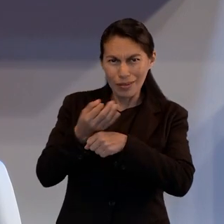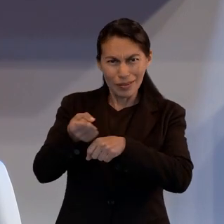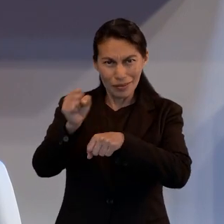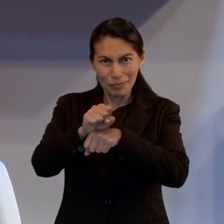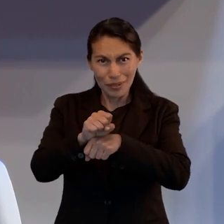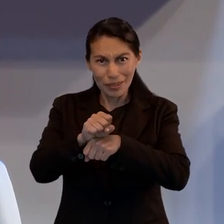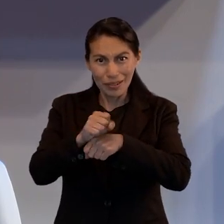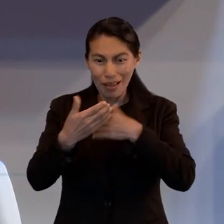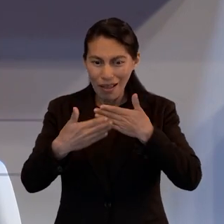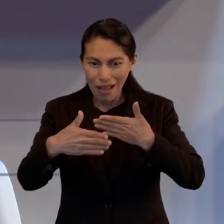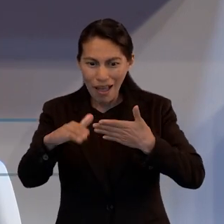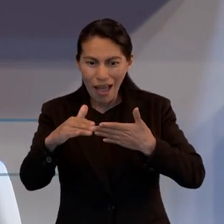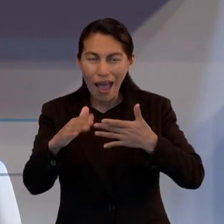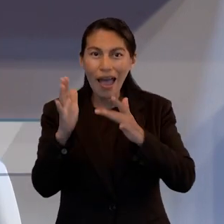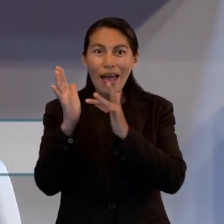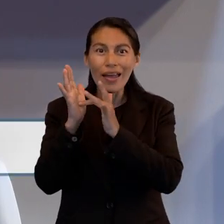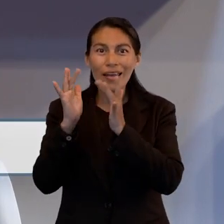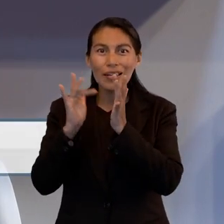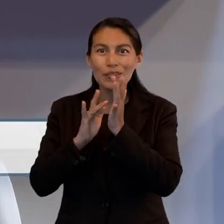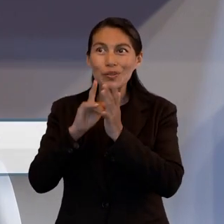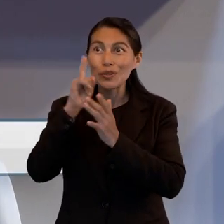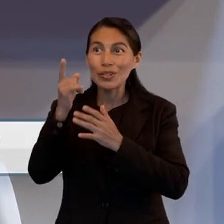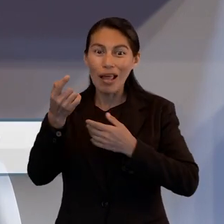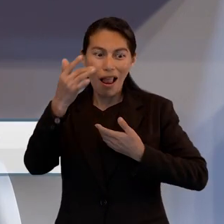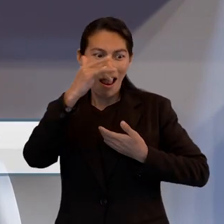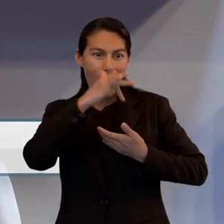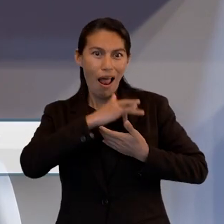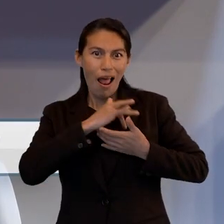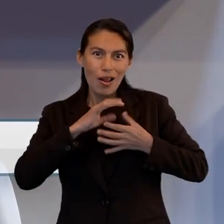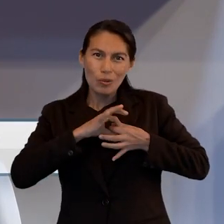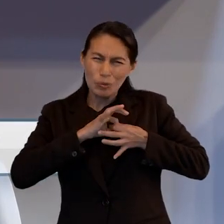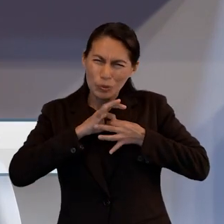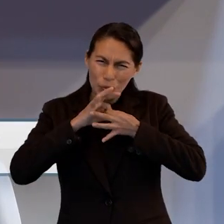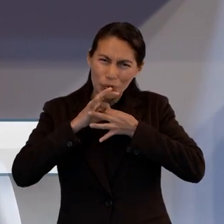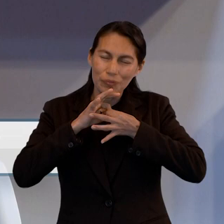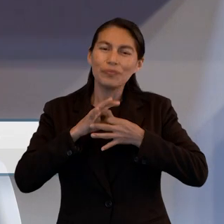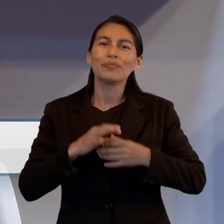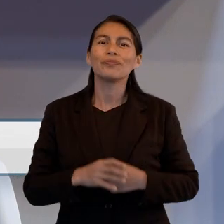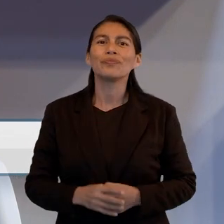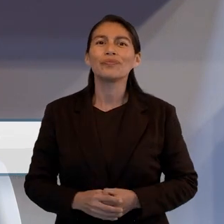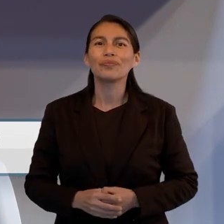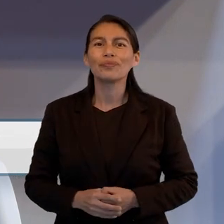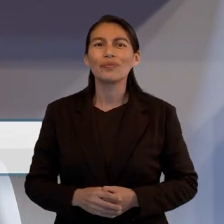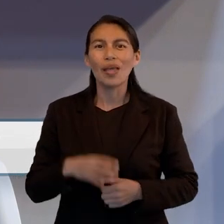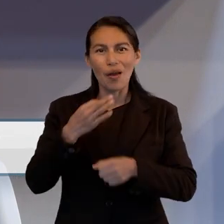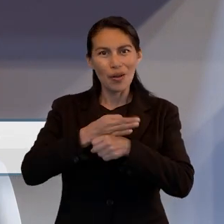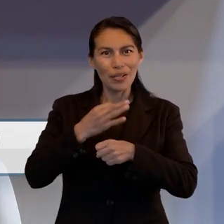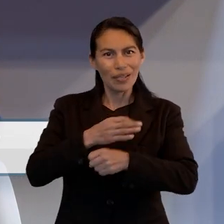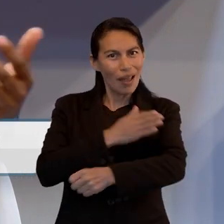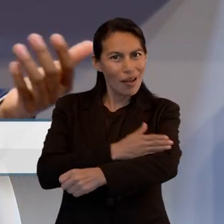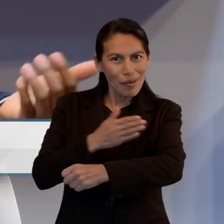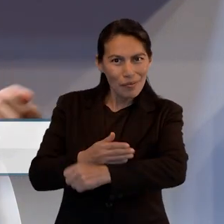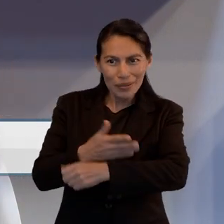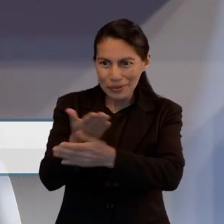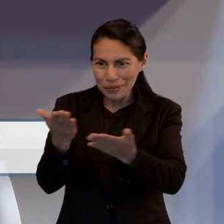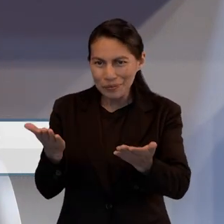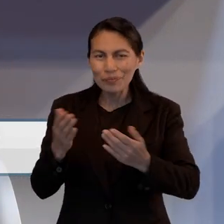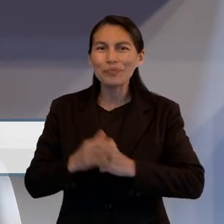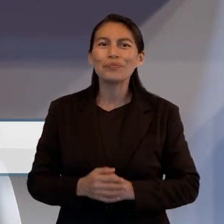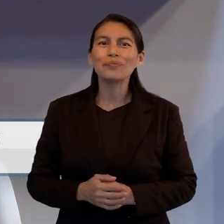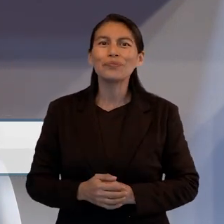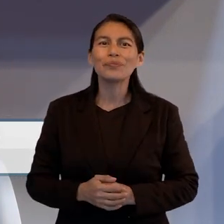estudio de esta semana es sobre Jesús, el ancla del alma. Estoy con mis